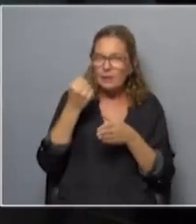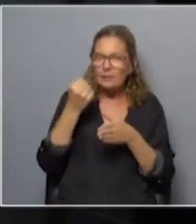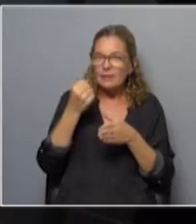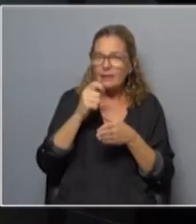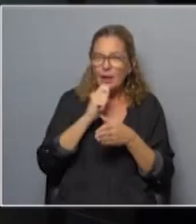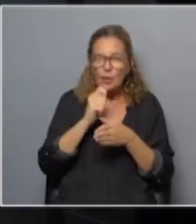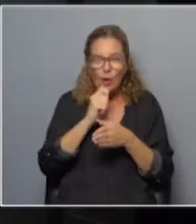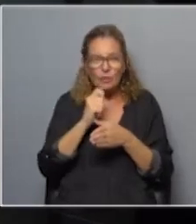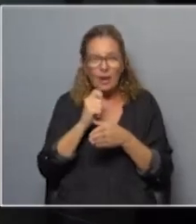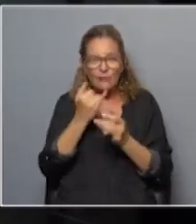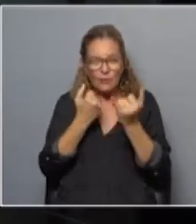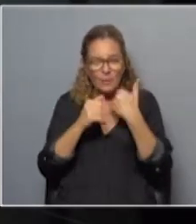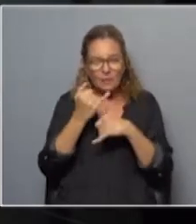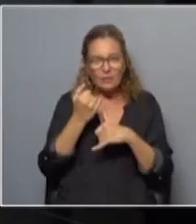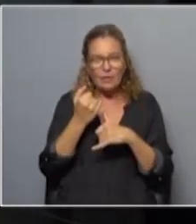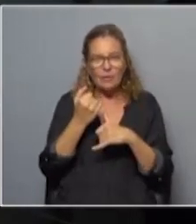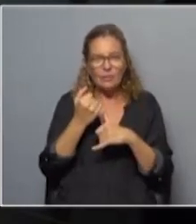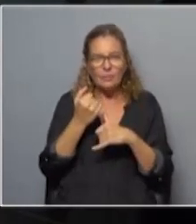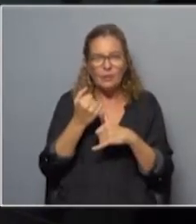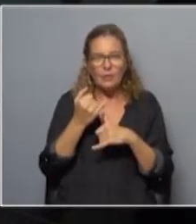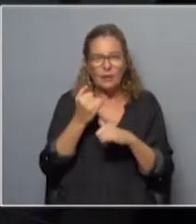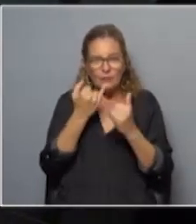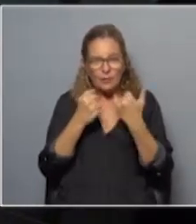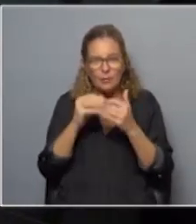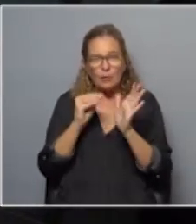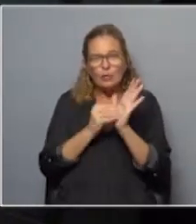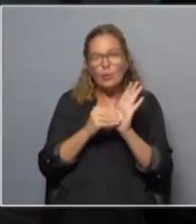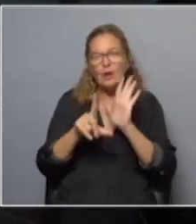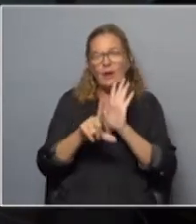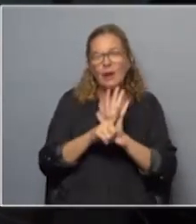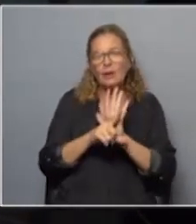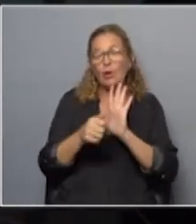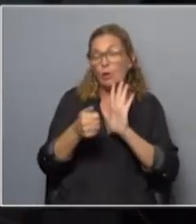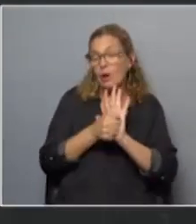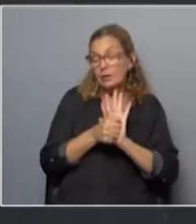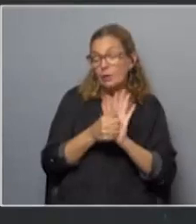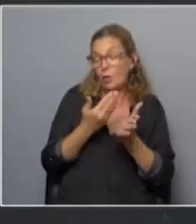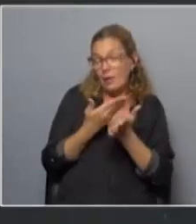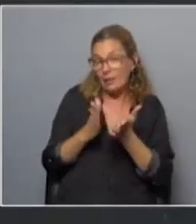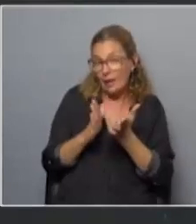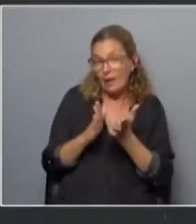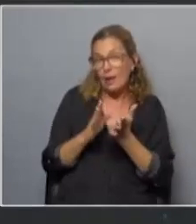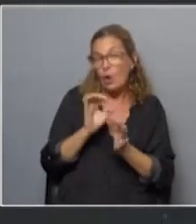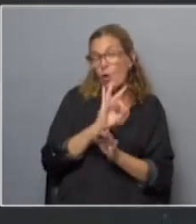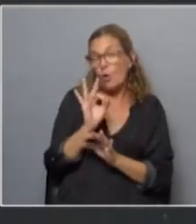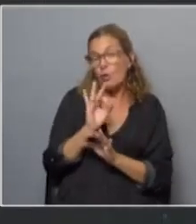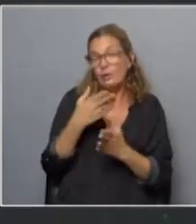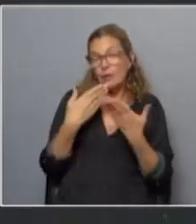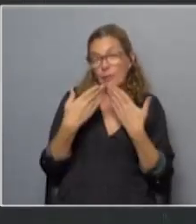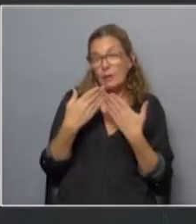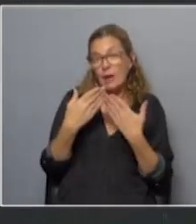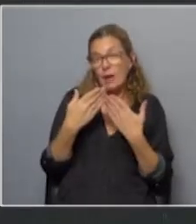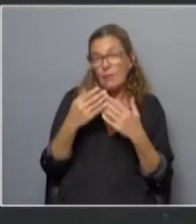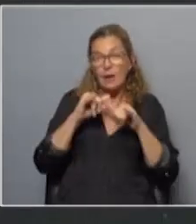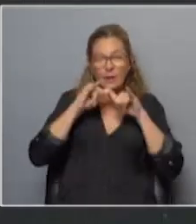contenían material o información sobre la ley sobre los artículos a derogar o si hablaban más bien bueno de